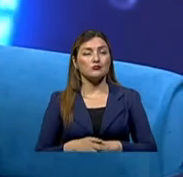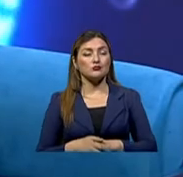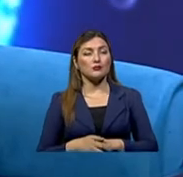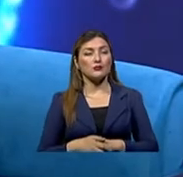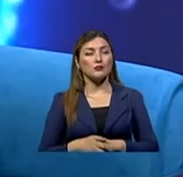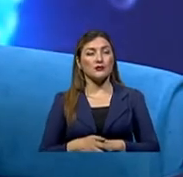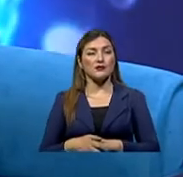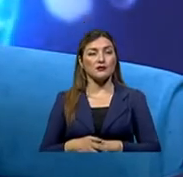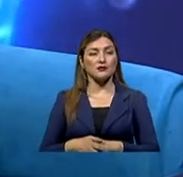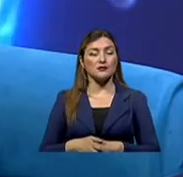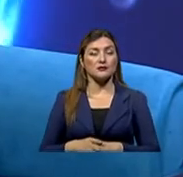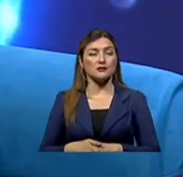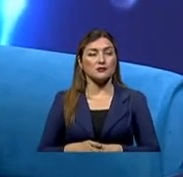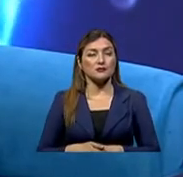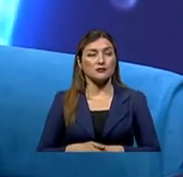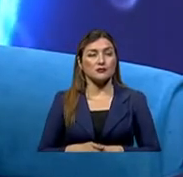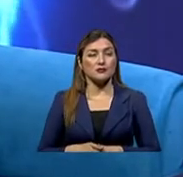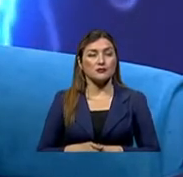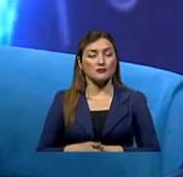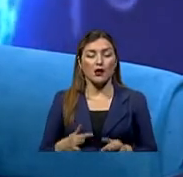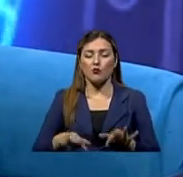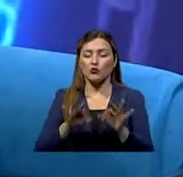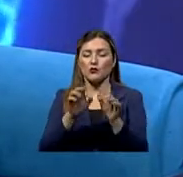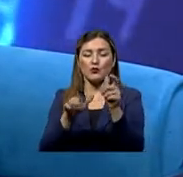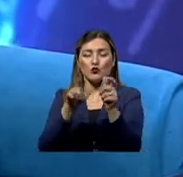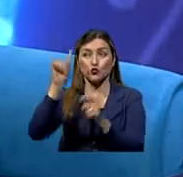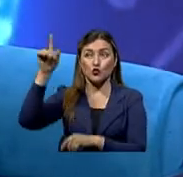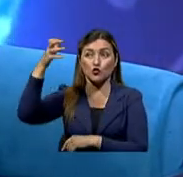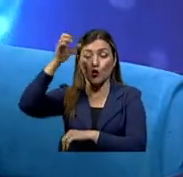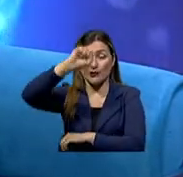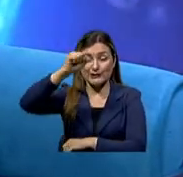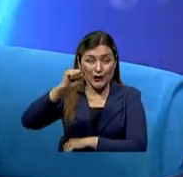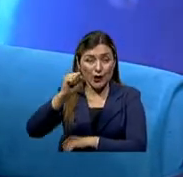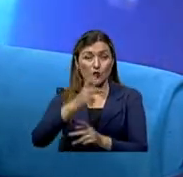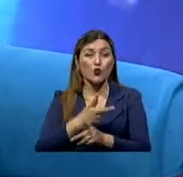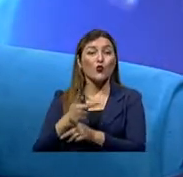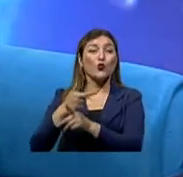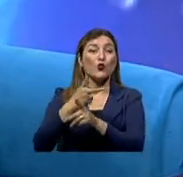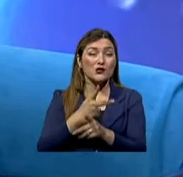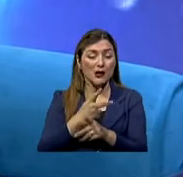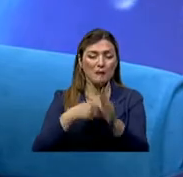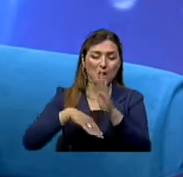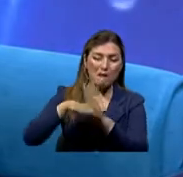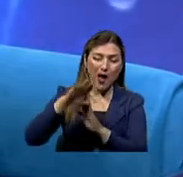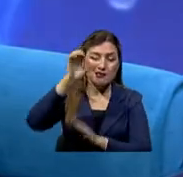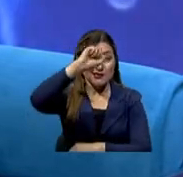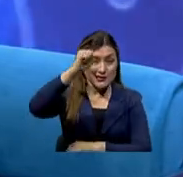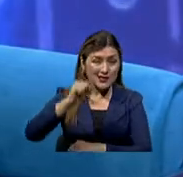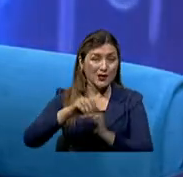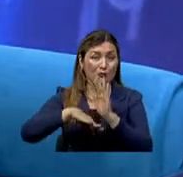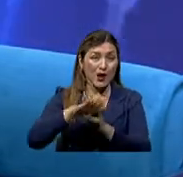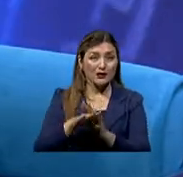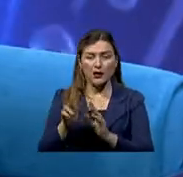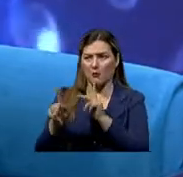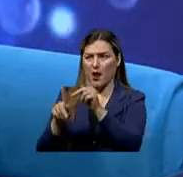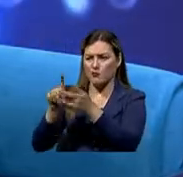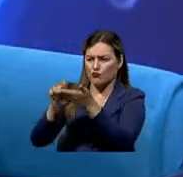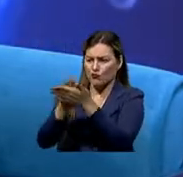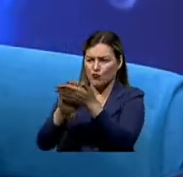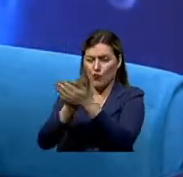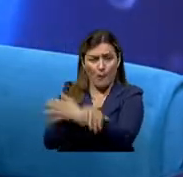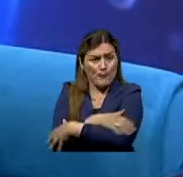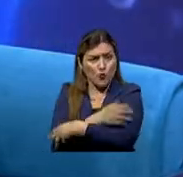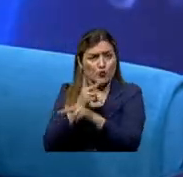a la gente decirle que se cuide más en el sol de la sierra que el de la costa. Mucha gente me dice doctor, es que en la playa yo si me pongo protector solar,